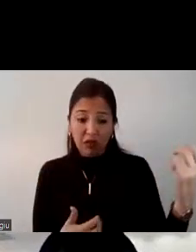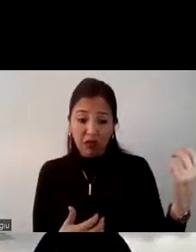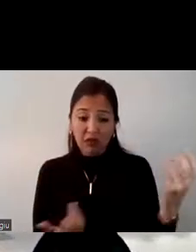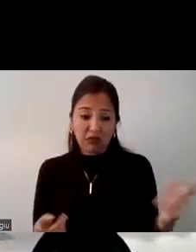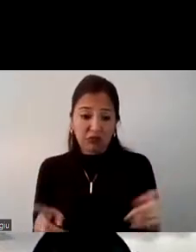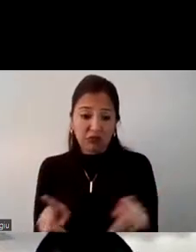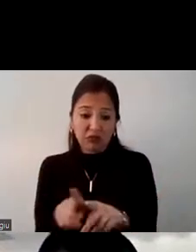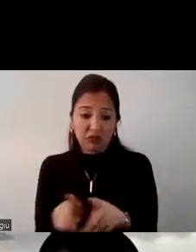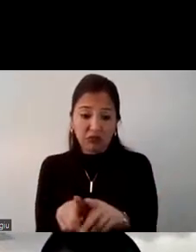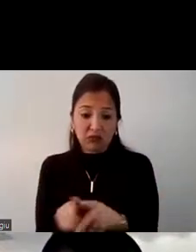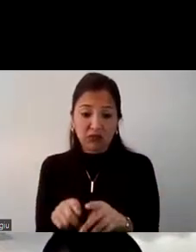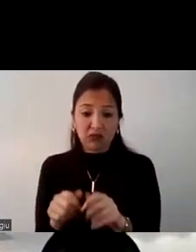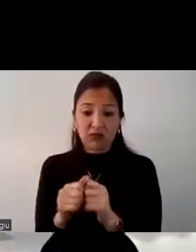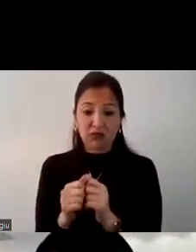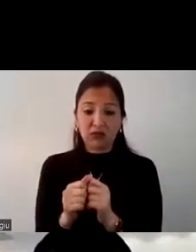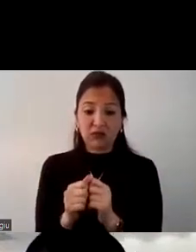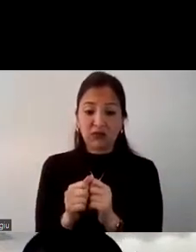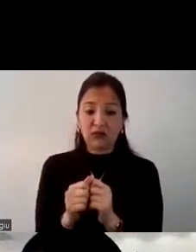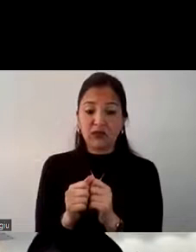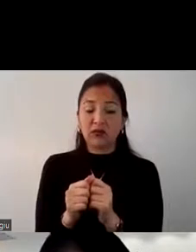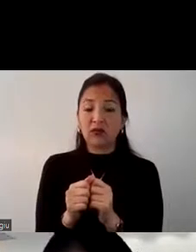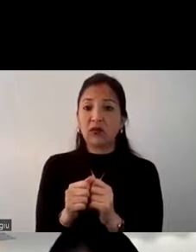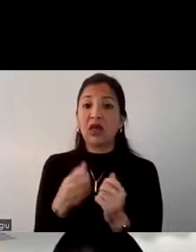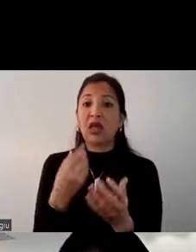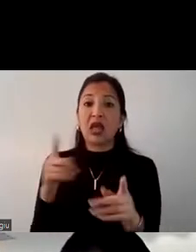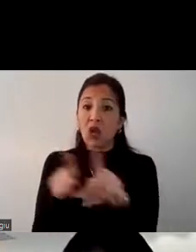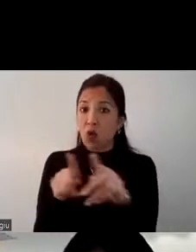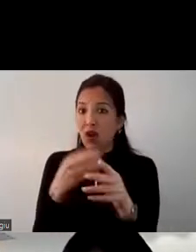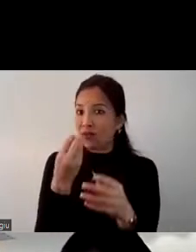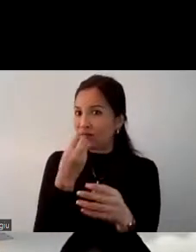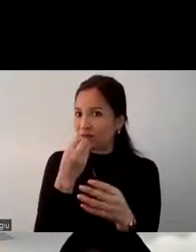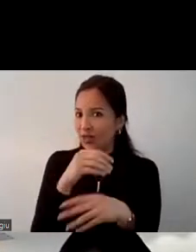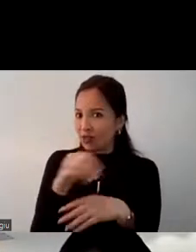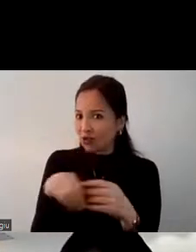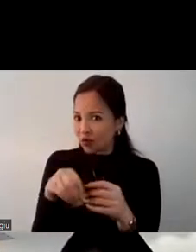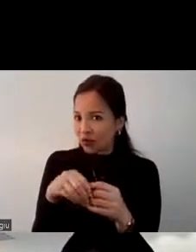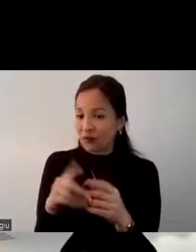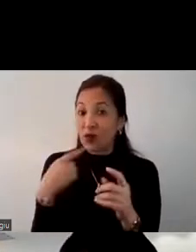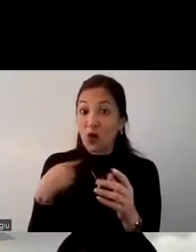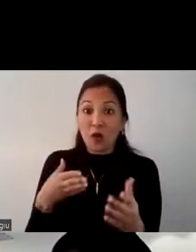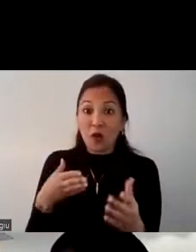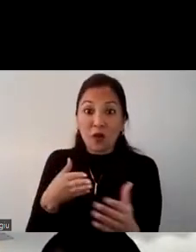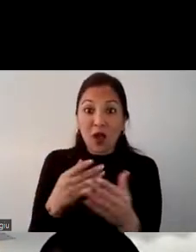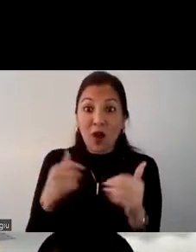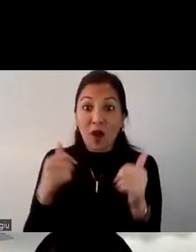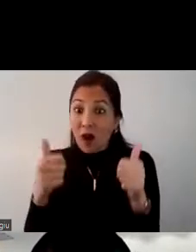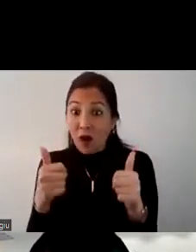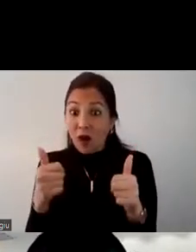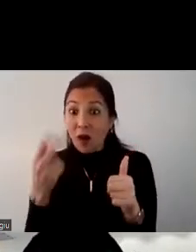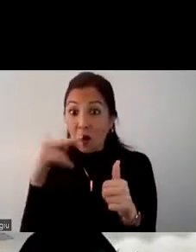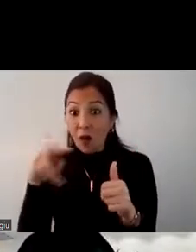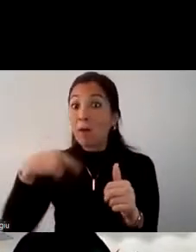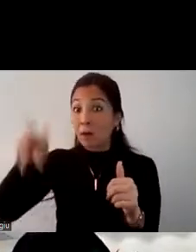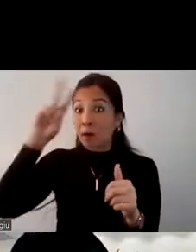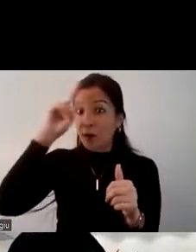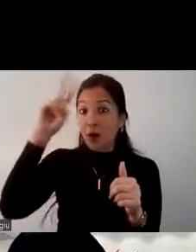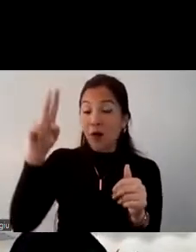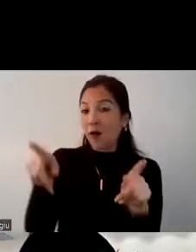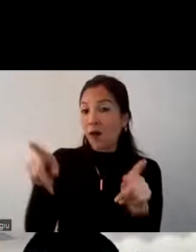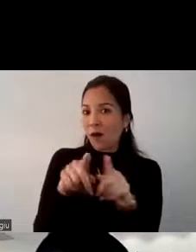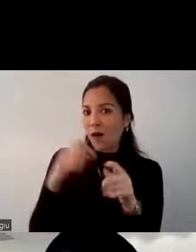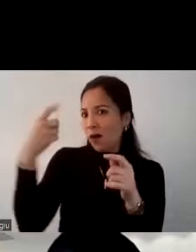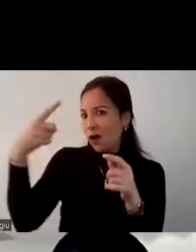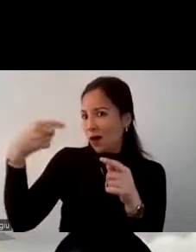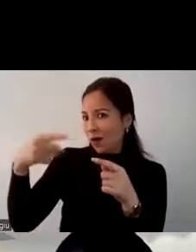poco más que esos países en cuestión de gastronomía entonces ahí podemos comenzar a decir ok mira pero Perú tiene esto esto